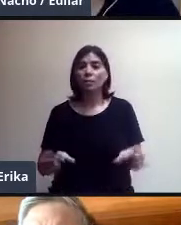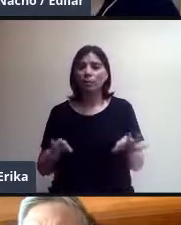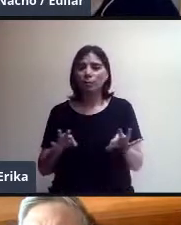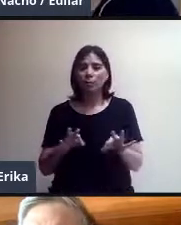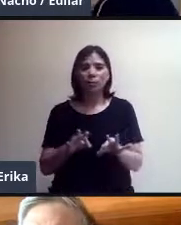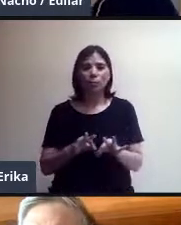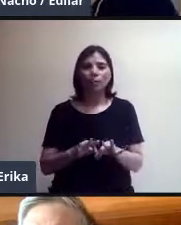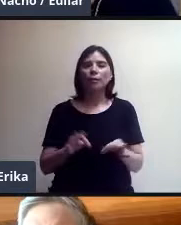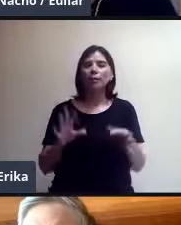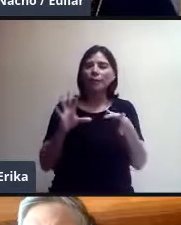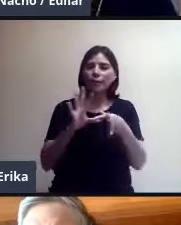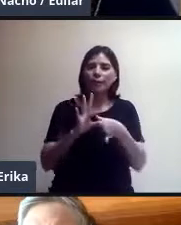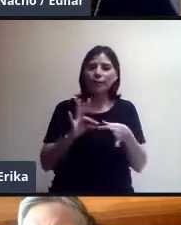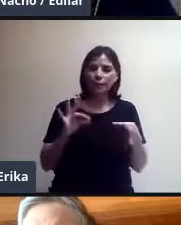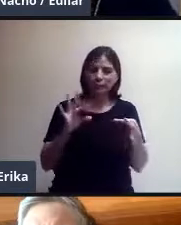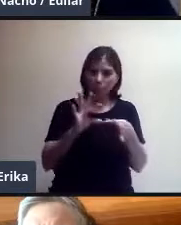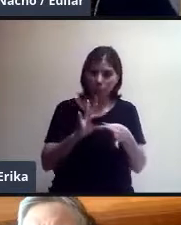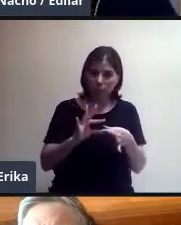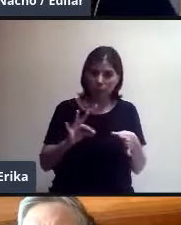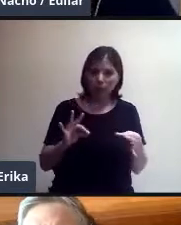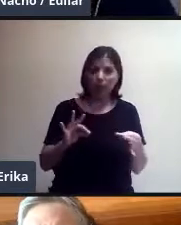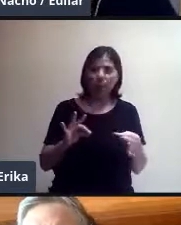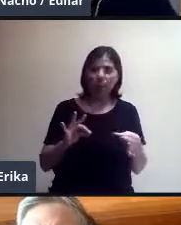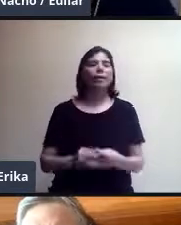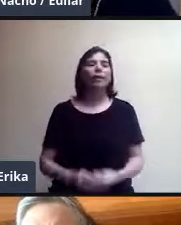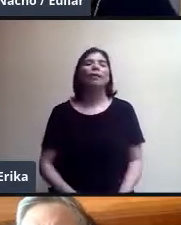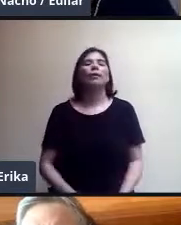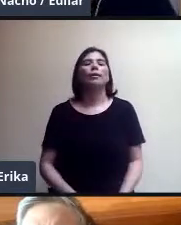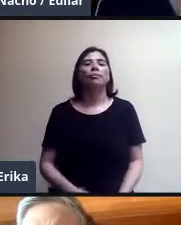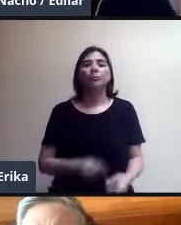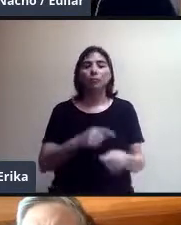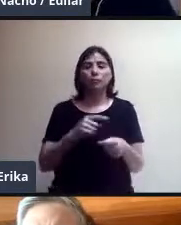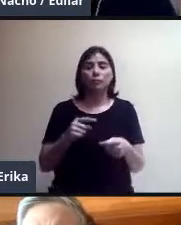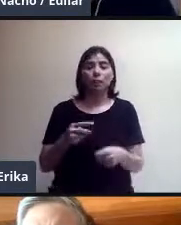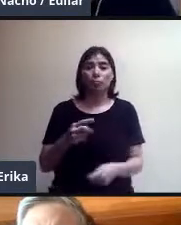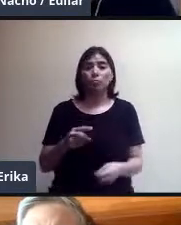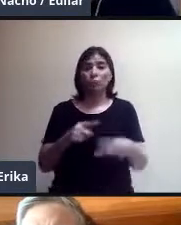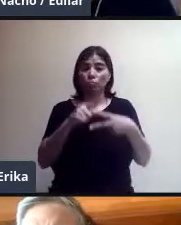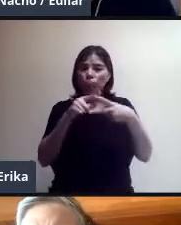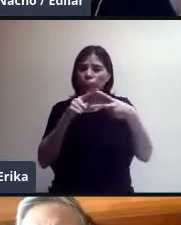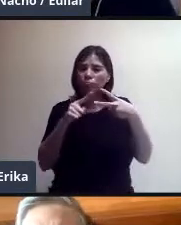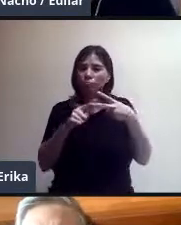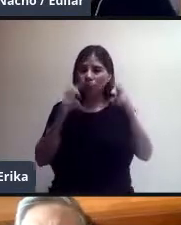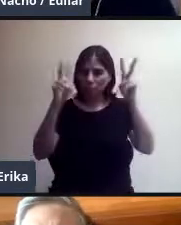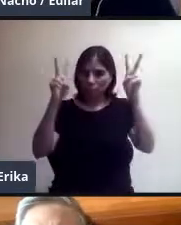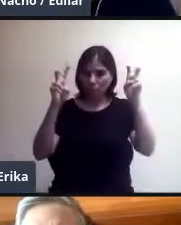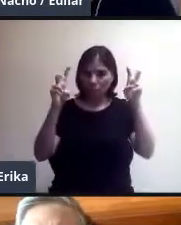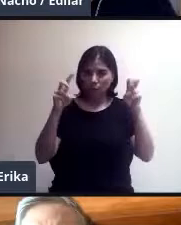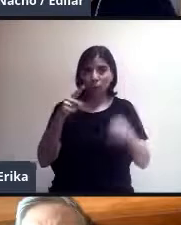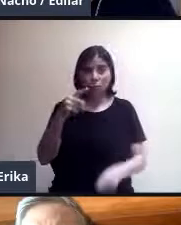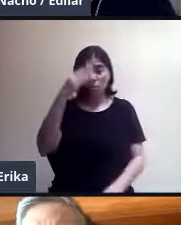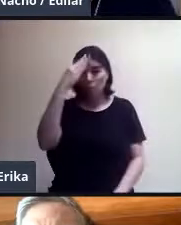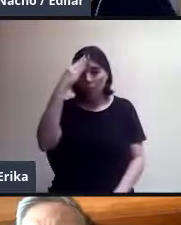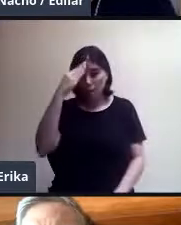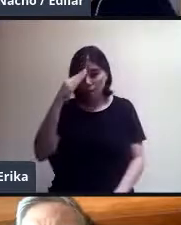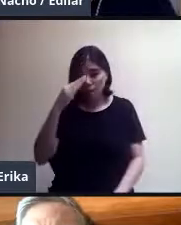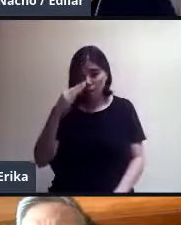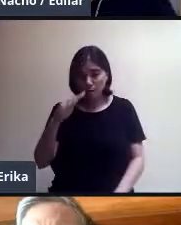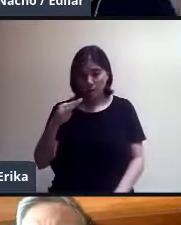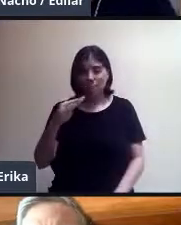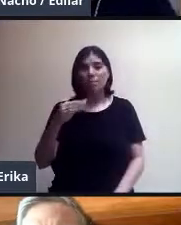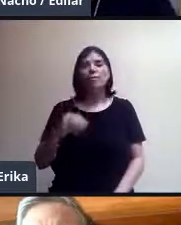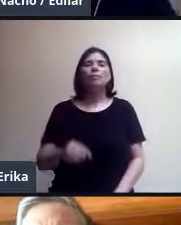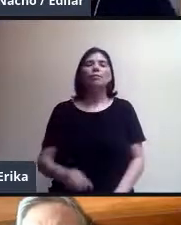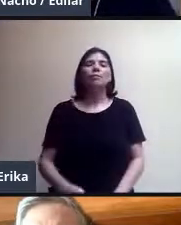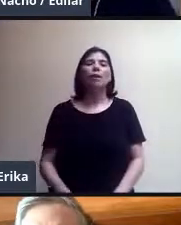este espacio también para comentar dos temas. Como saben, ya el secretario dio a